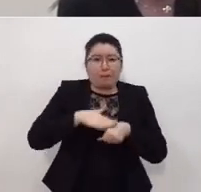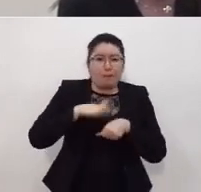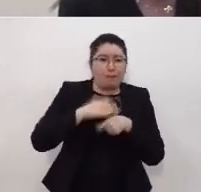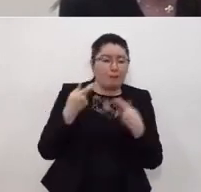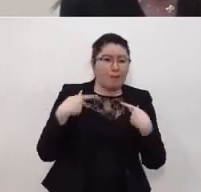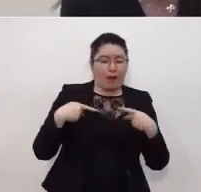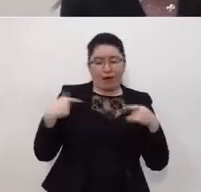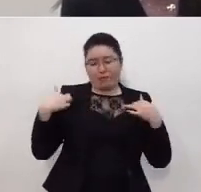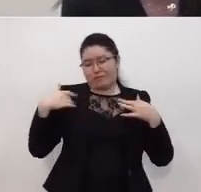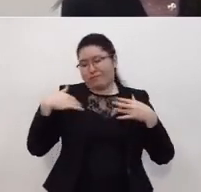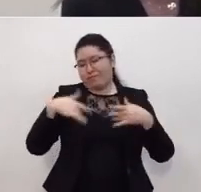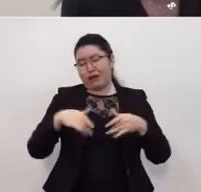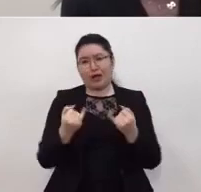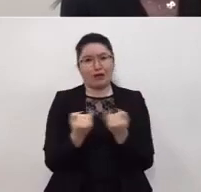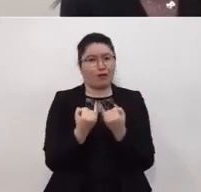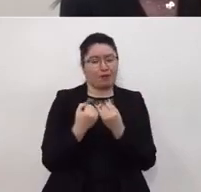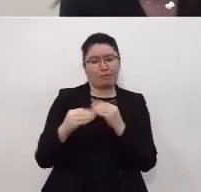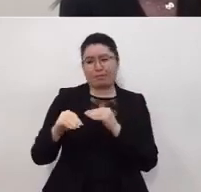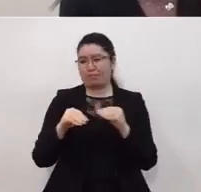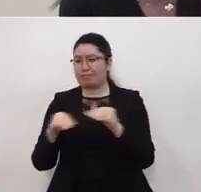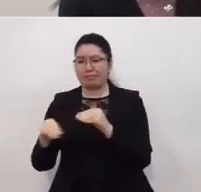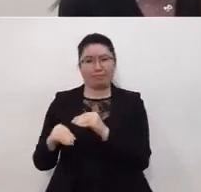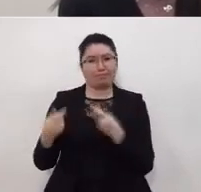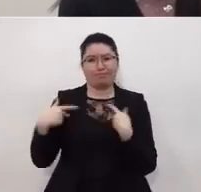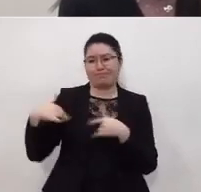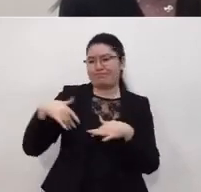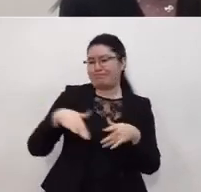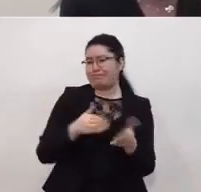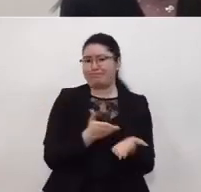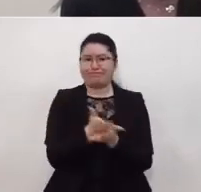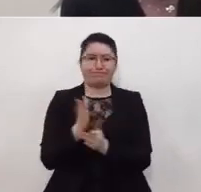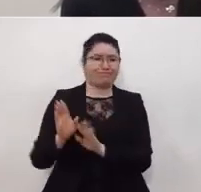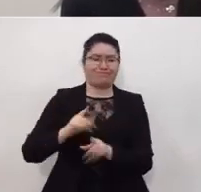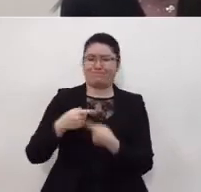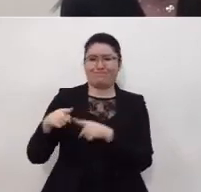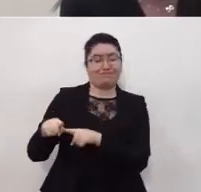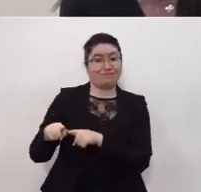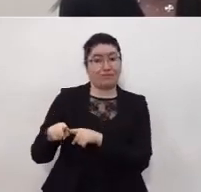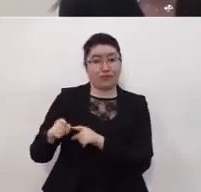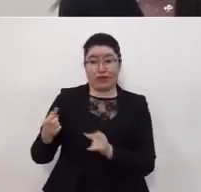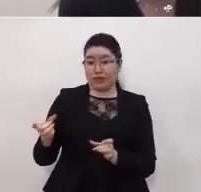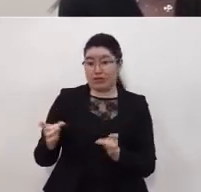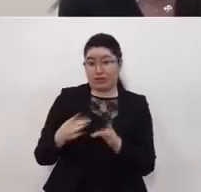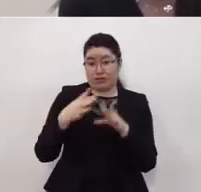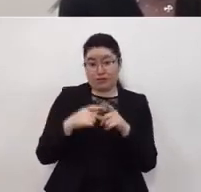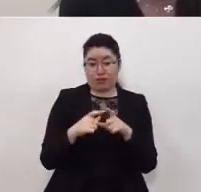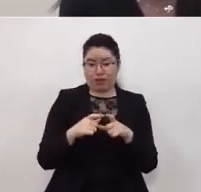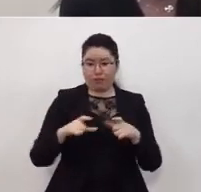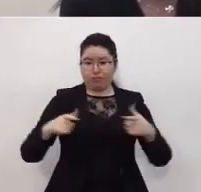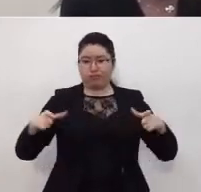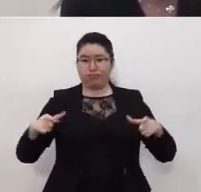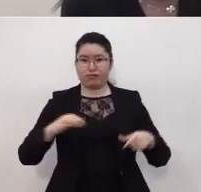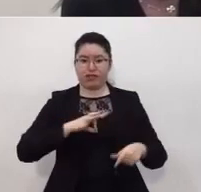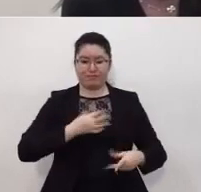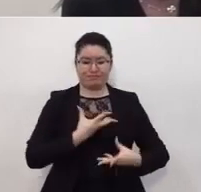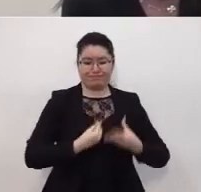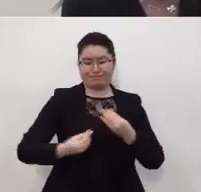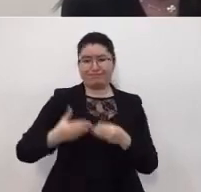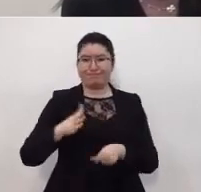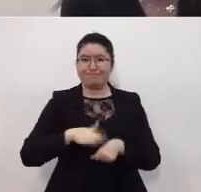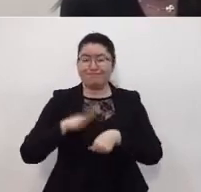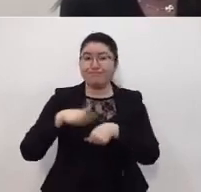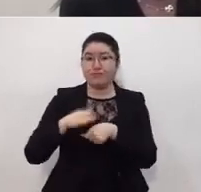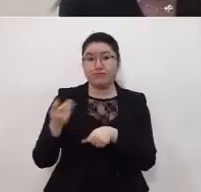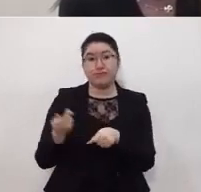una población tan grande y con tanta movilidad cualquier cambio que hubiera de incremento en los contagios podía